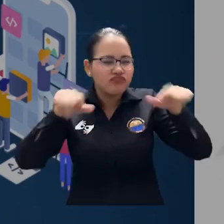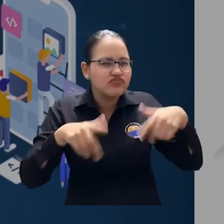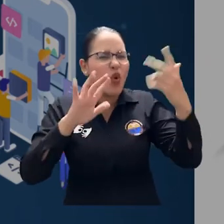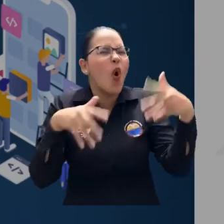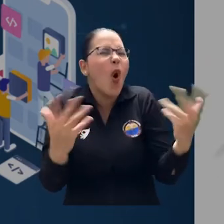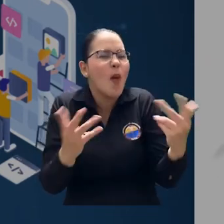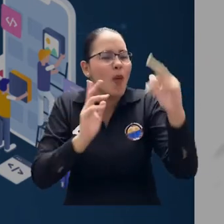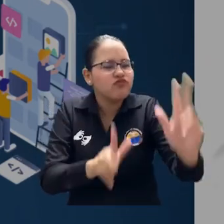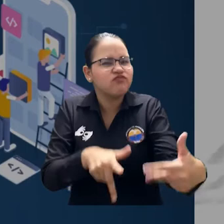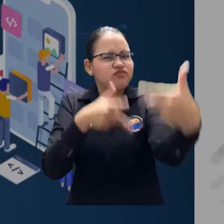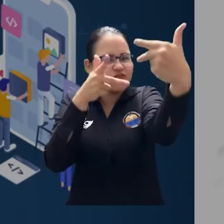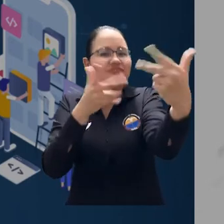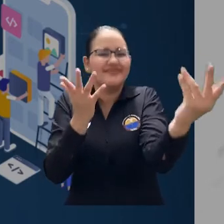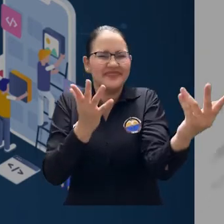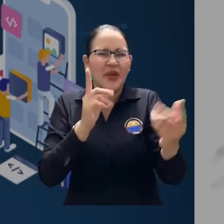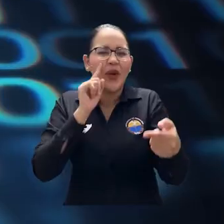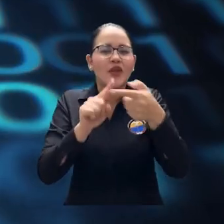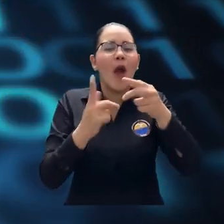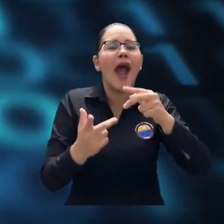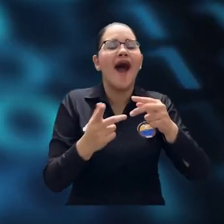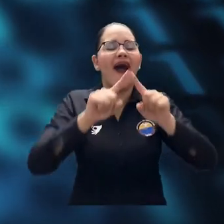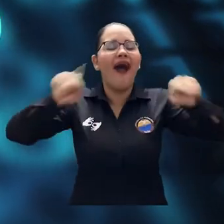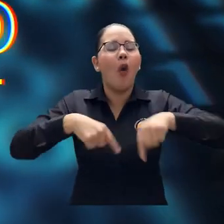Diseña tu aula invertida, el taller B10